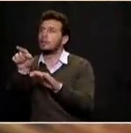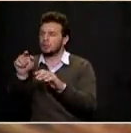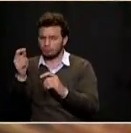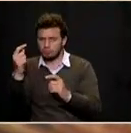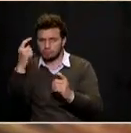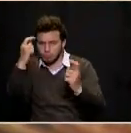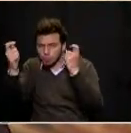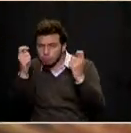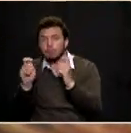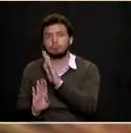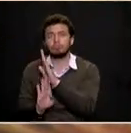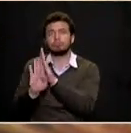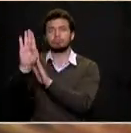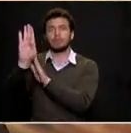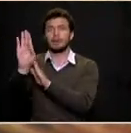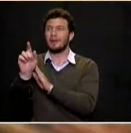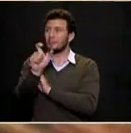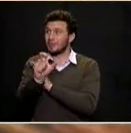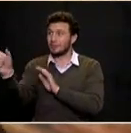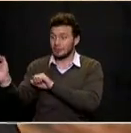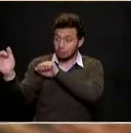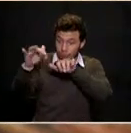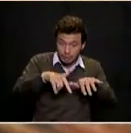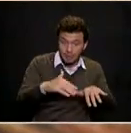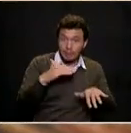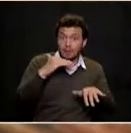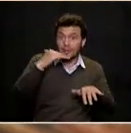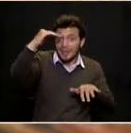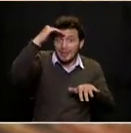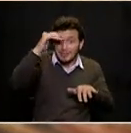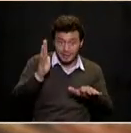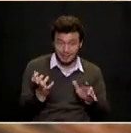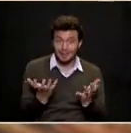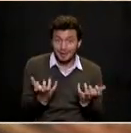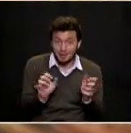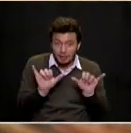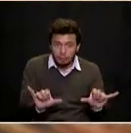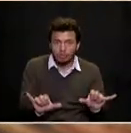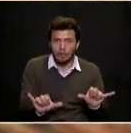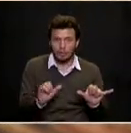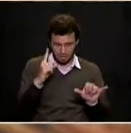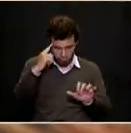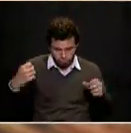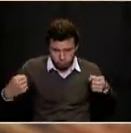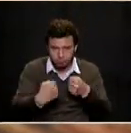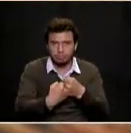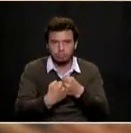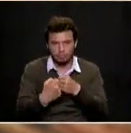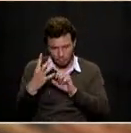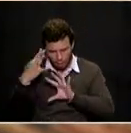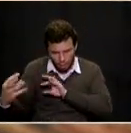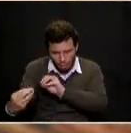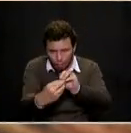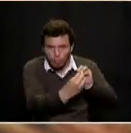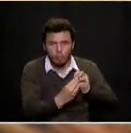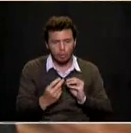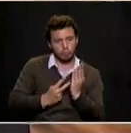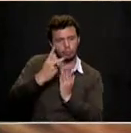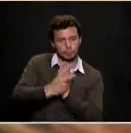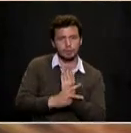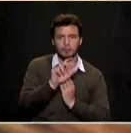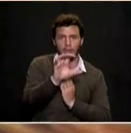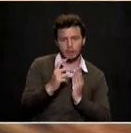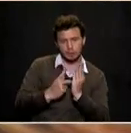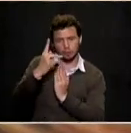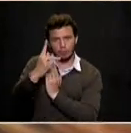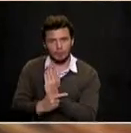quienes se quieran quedar acá lo hagan para estar al servicio de la construcción de un proyecto de país, de un proyecto de nación. Y parte por controlar la